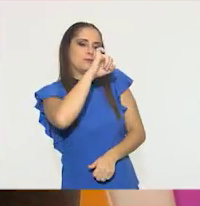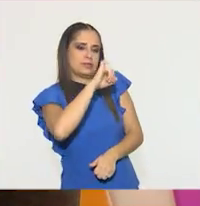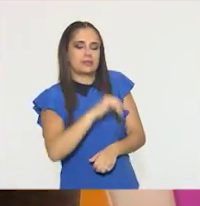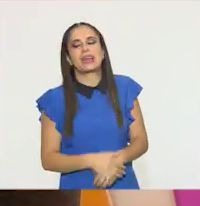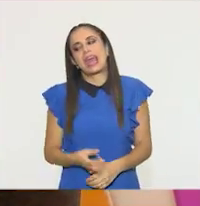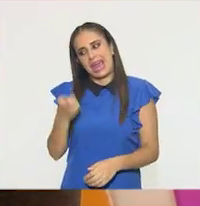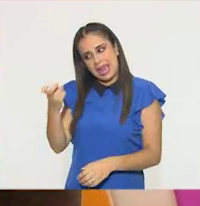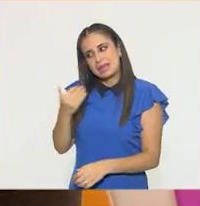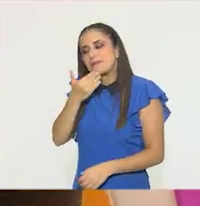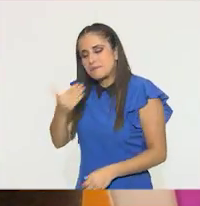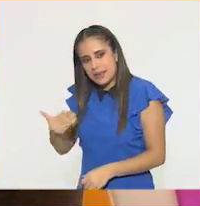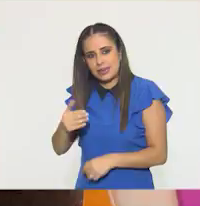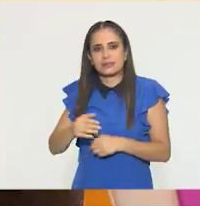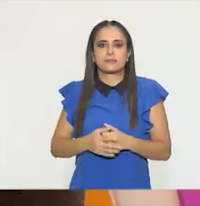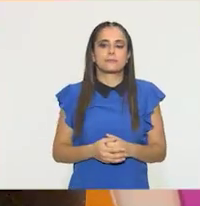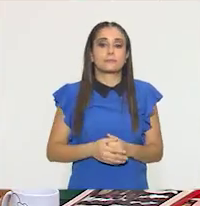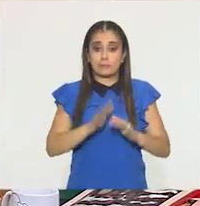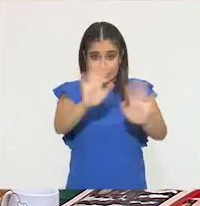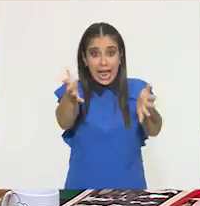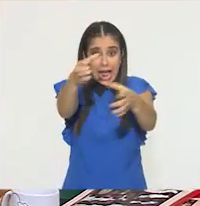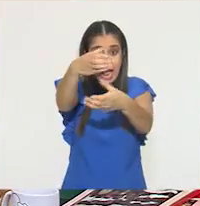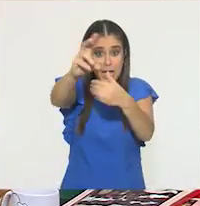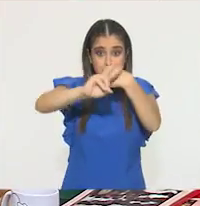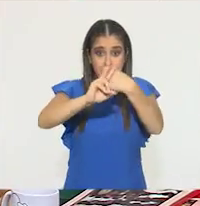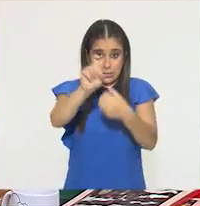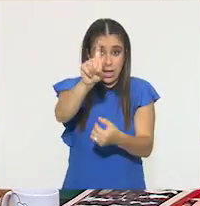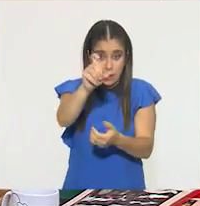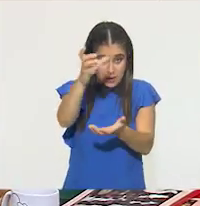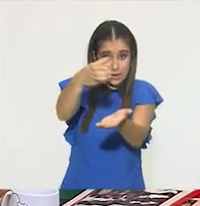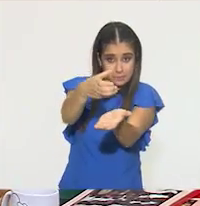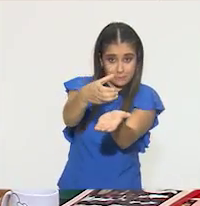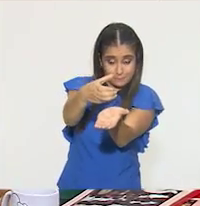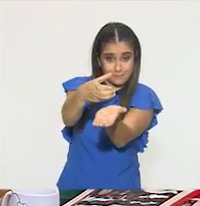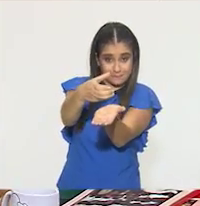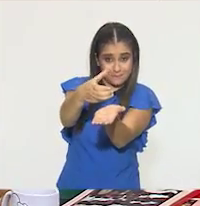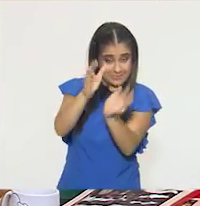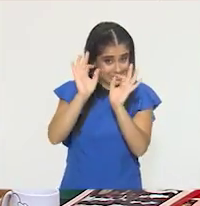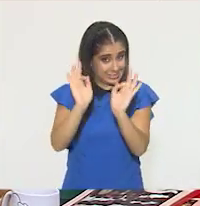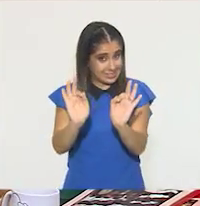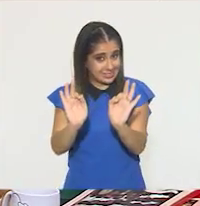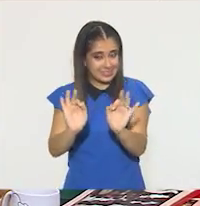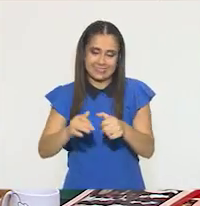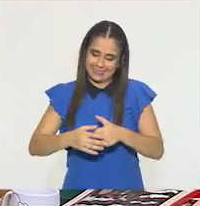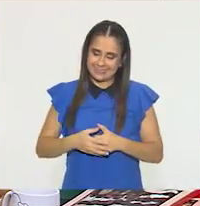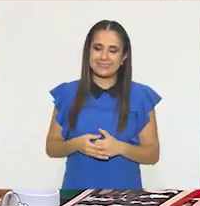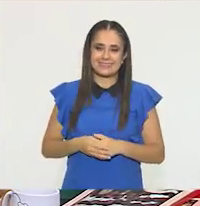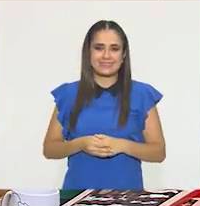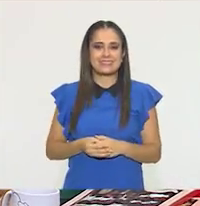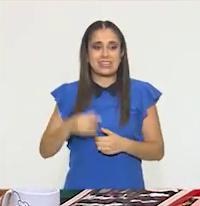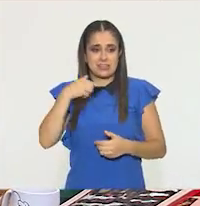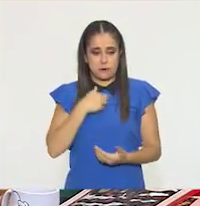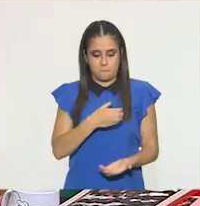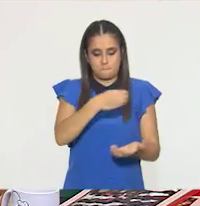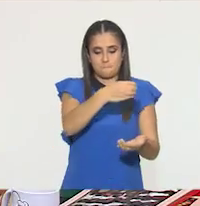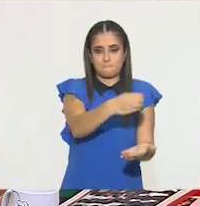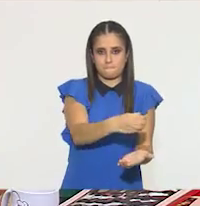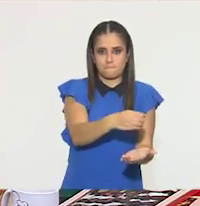Exacto. Ahora, ¿ya regresaron, chicos? Así, ya los veo con sus vasitos de agua. Muy bien. Yo aquí tengo el mío,